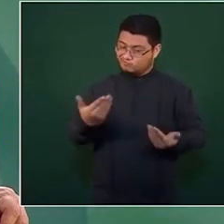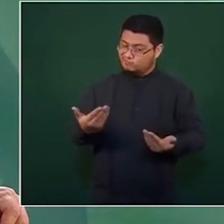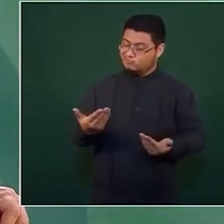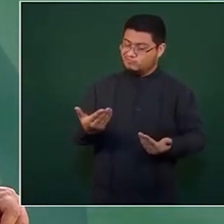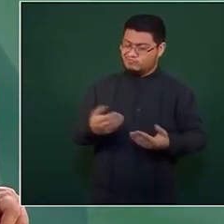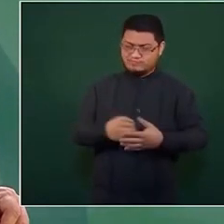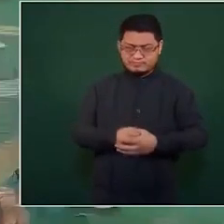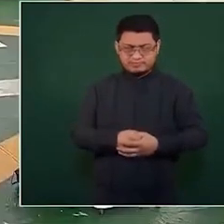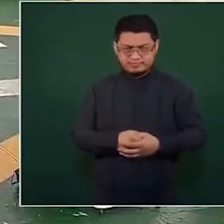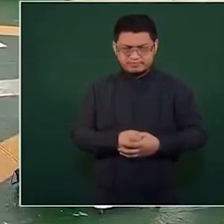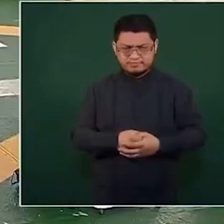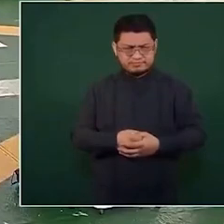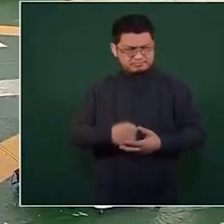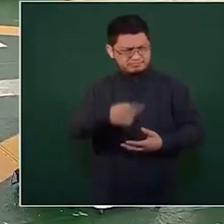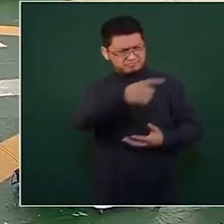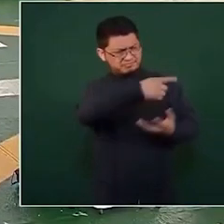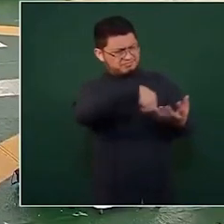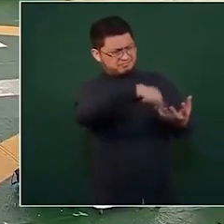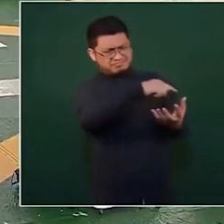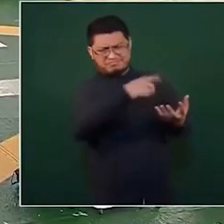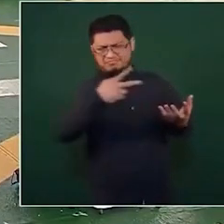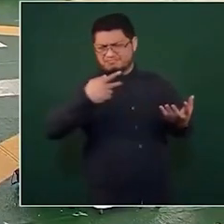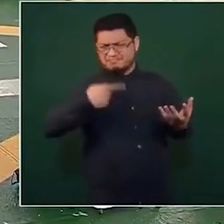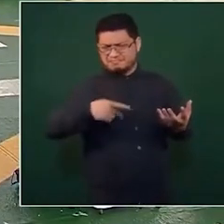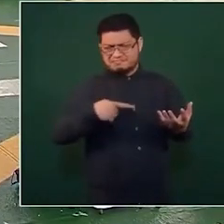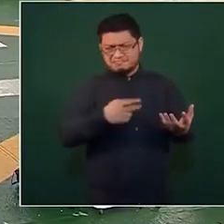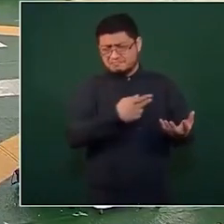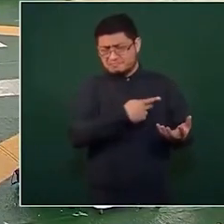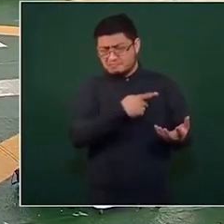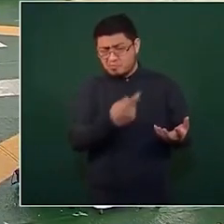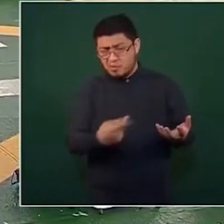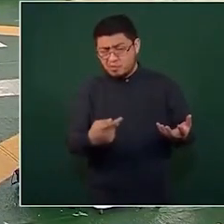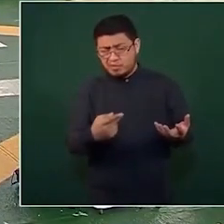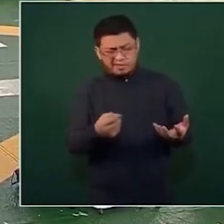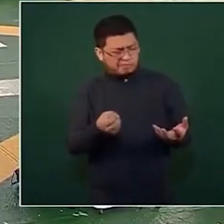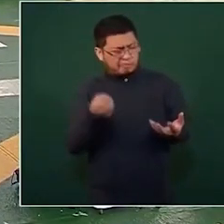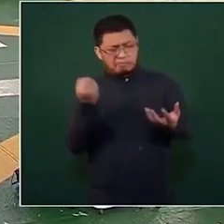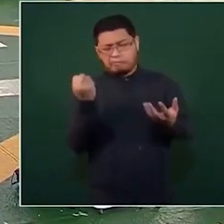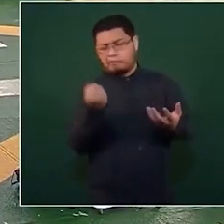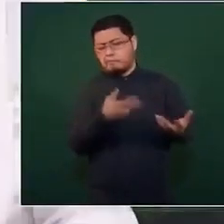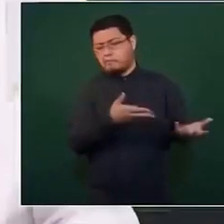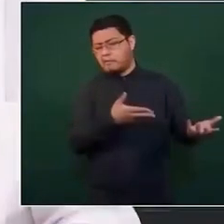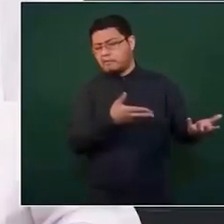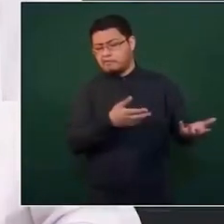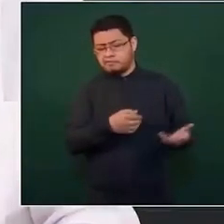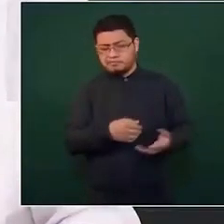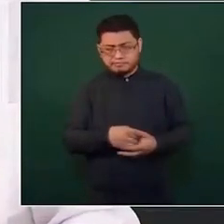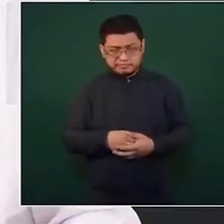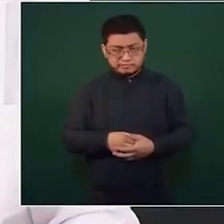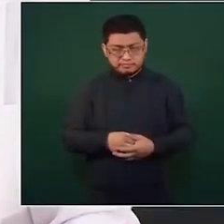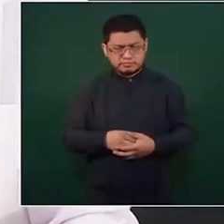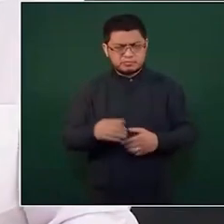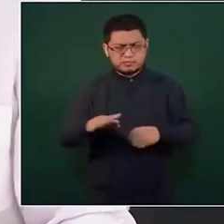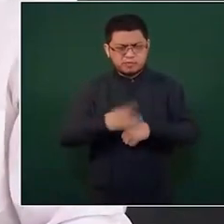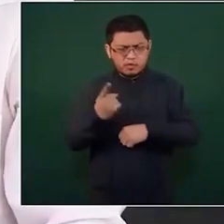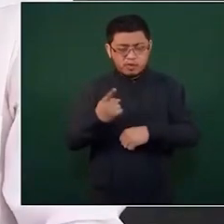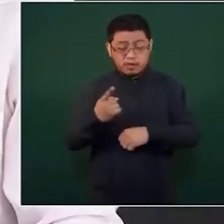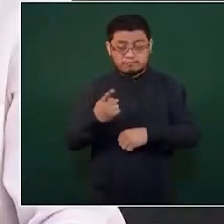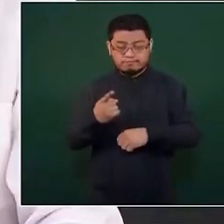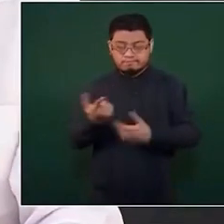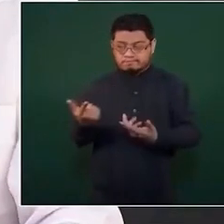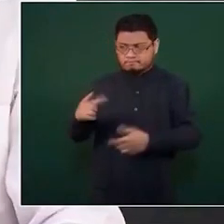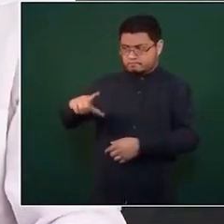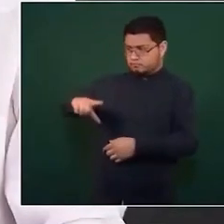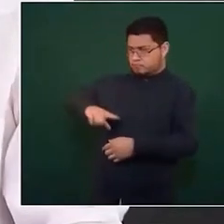¿dejar a la gente en la pobreza porque el estado no tiene para cumplir con su responsabilidad social?